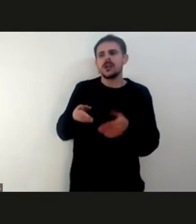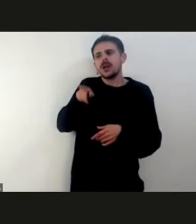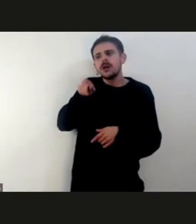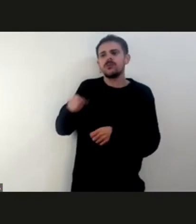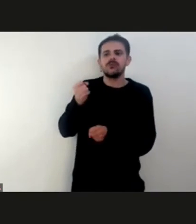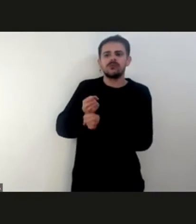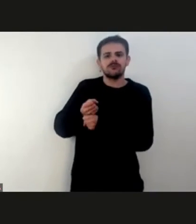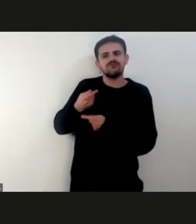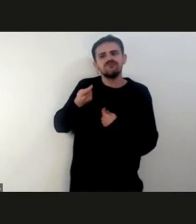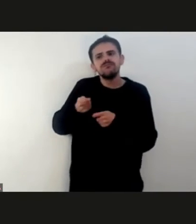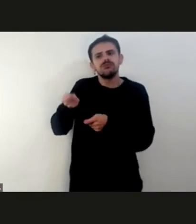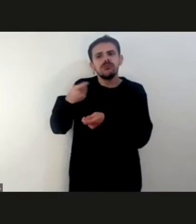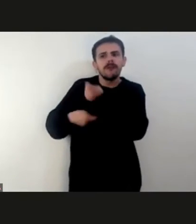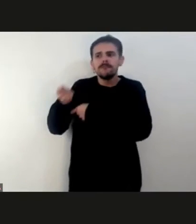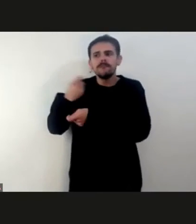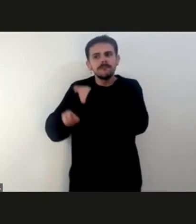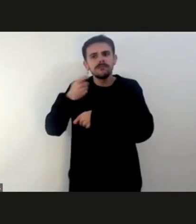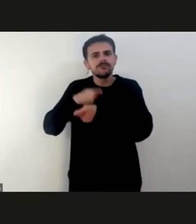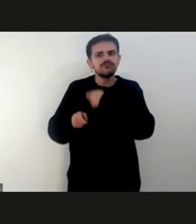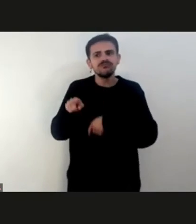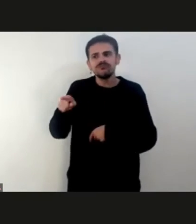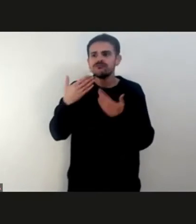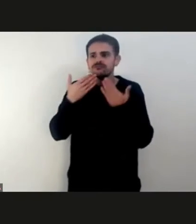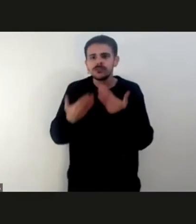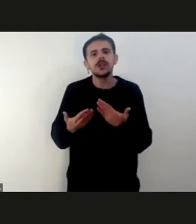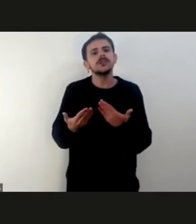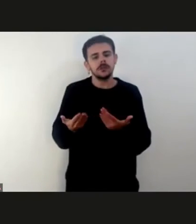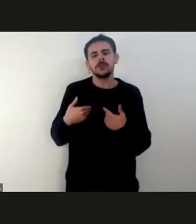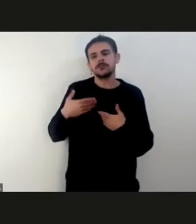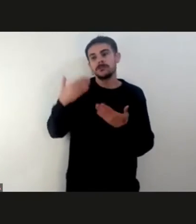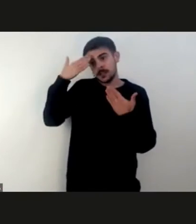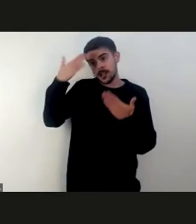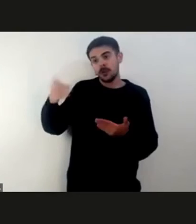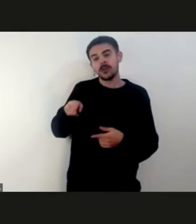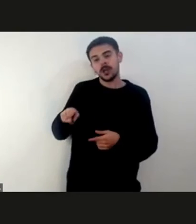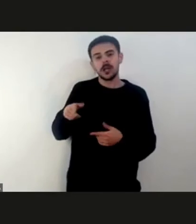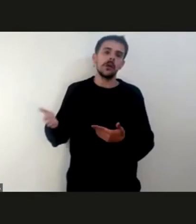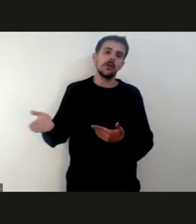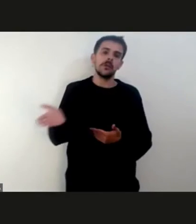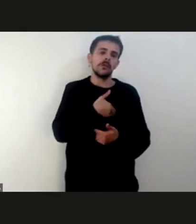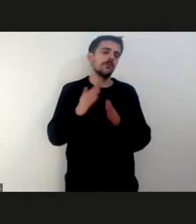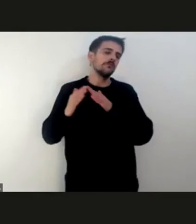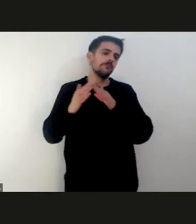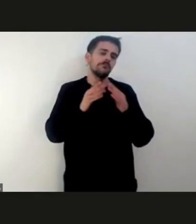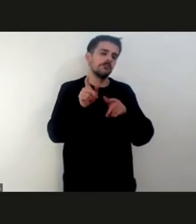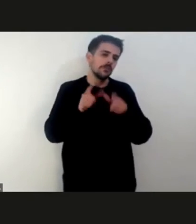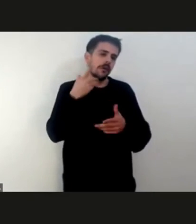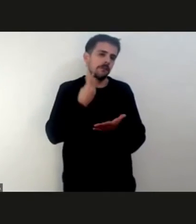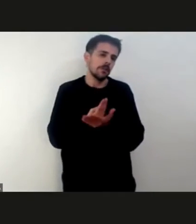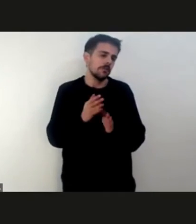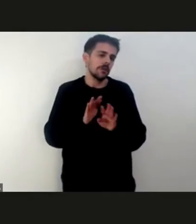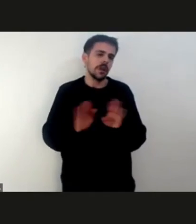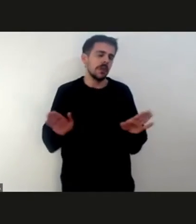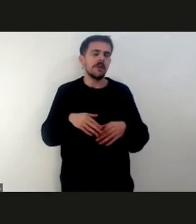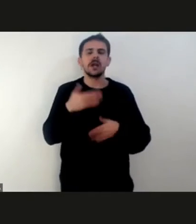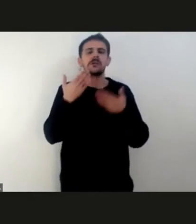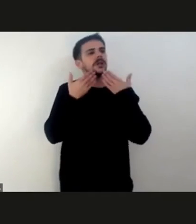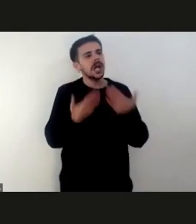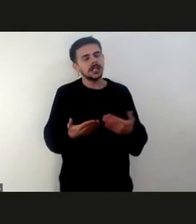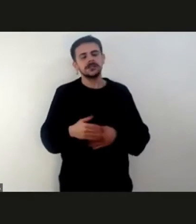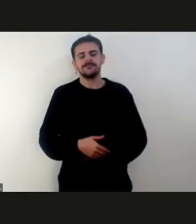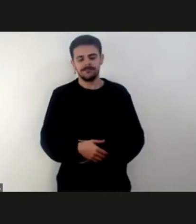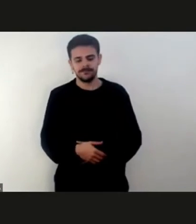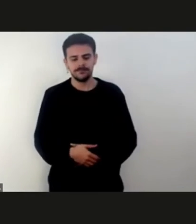en nombre de ellos, a todos nuestros vecinos del departamento. Gracias, señora Presidenta. Muchas gracias, señor